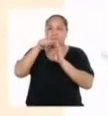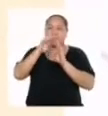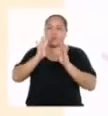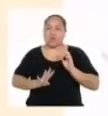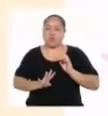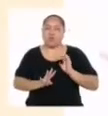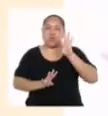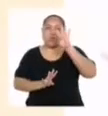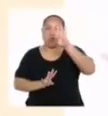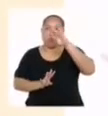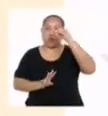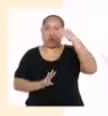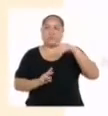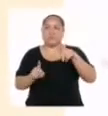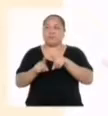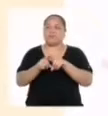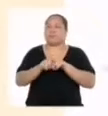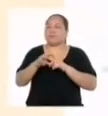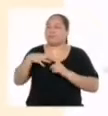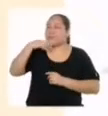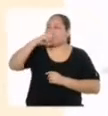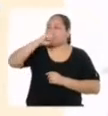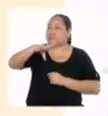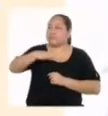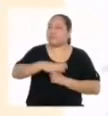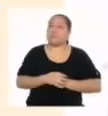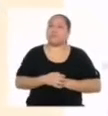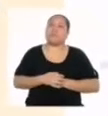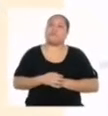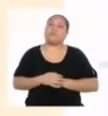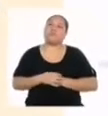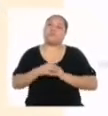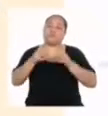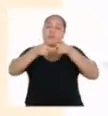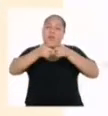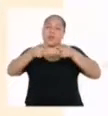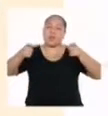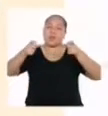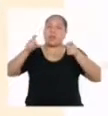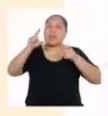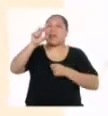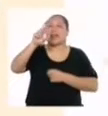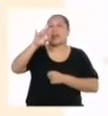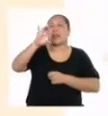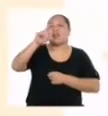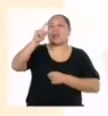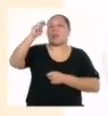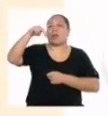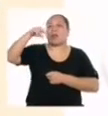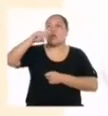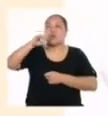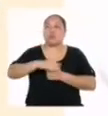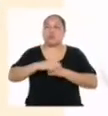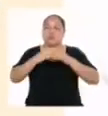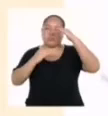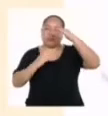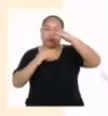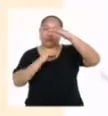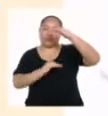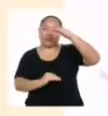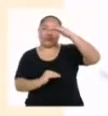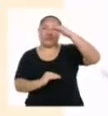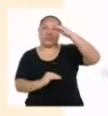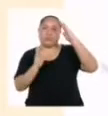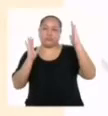en cada base. También puedo decir que las caras en este prisma son rectángulos. Me lleva la atención que las caras opuestas son